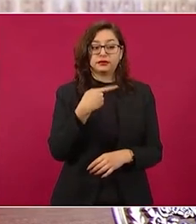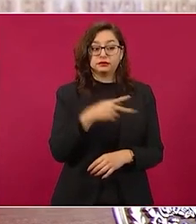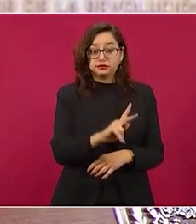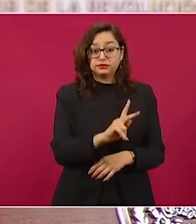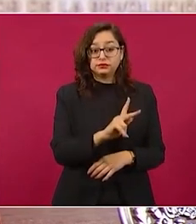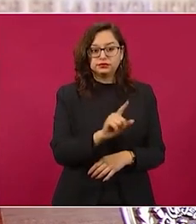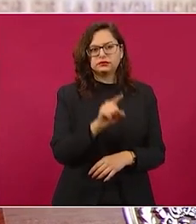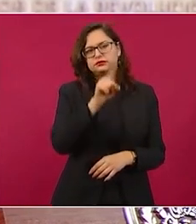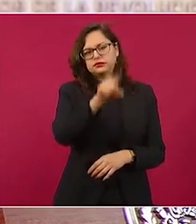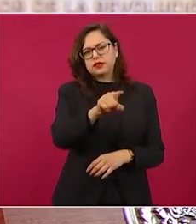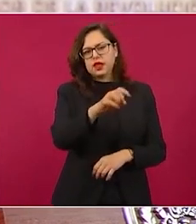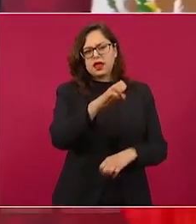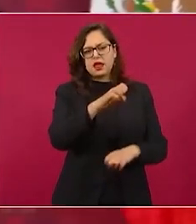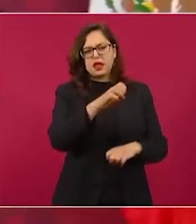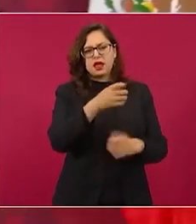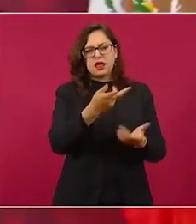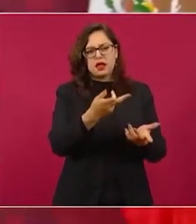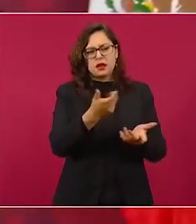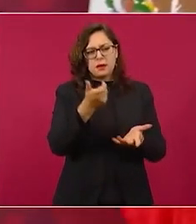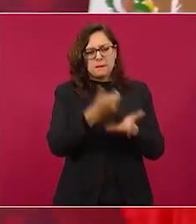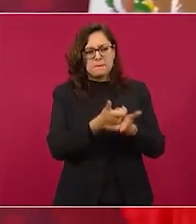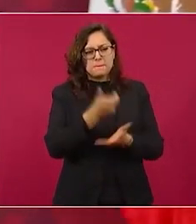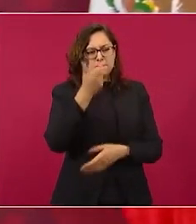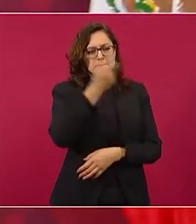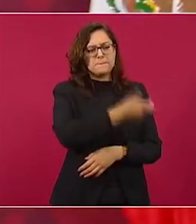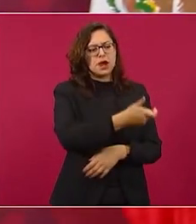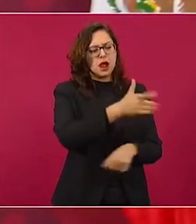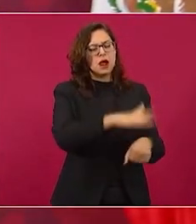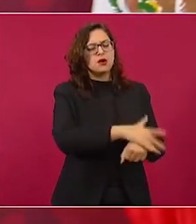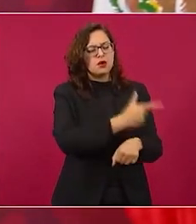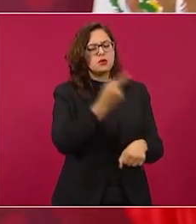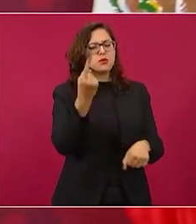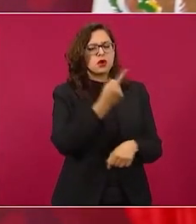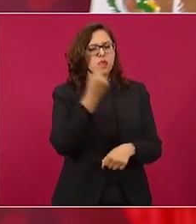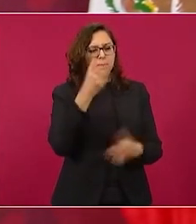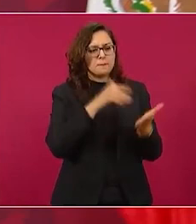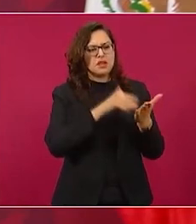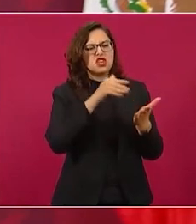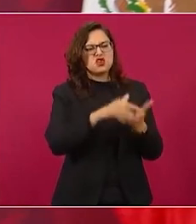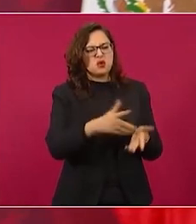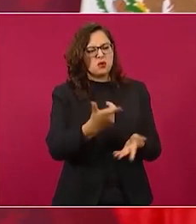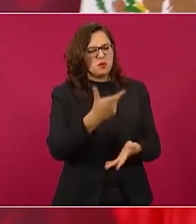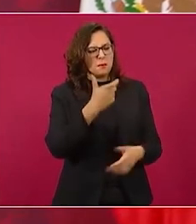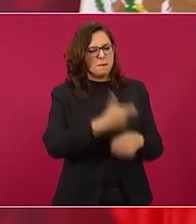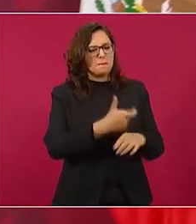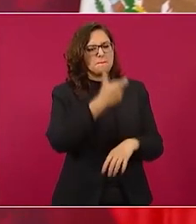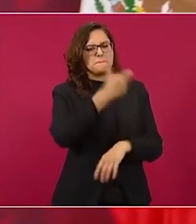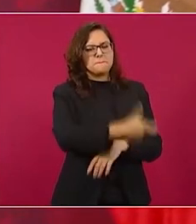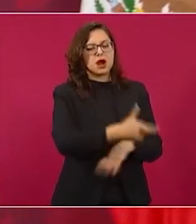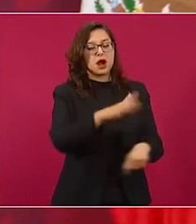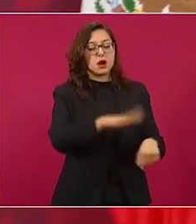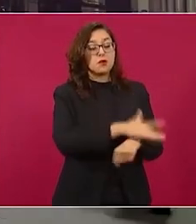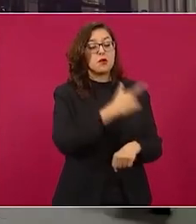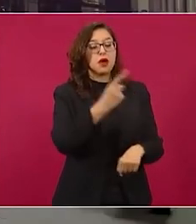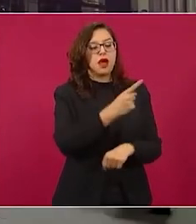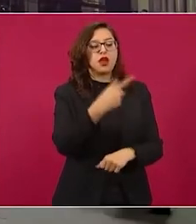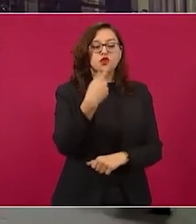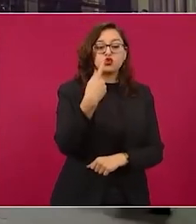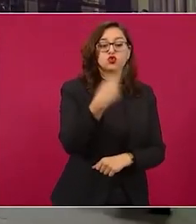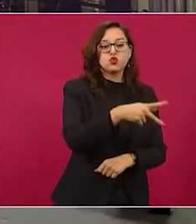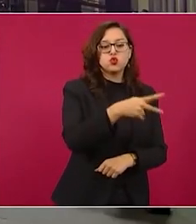porque los jefes de tu medio